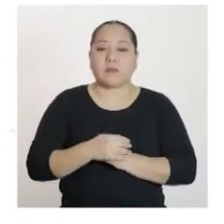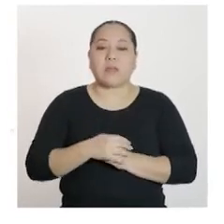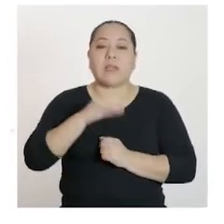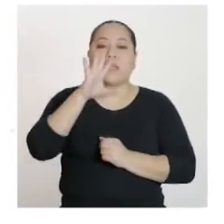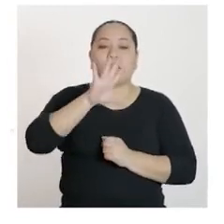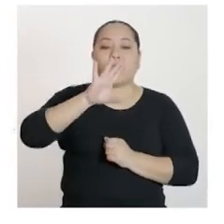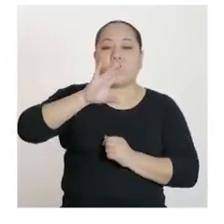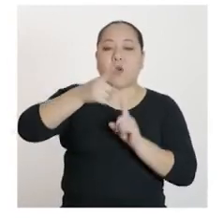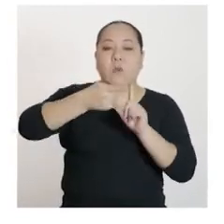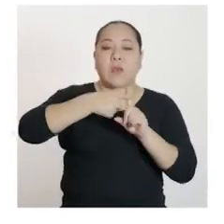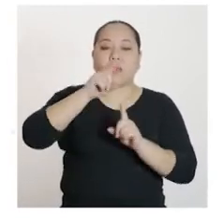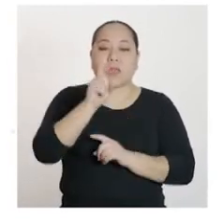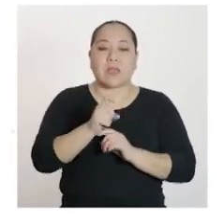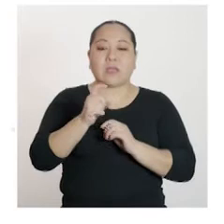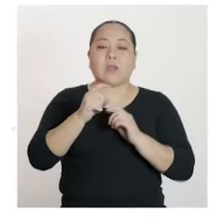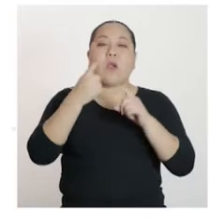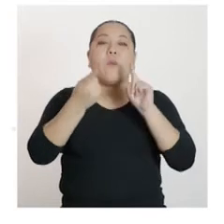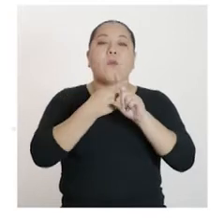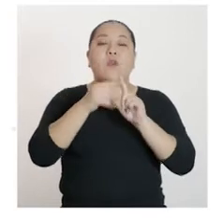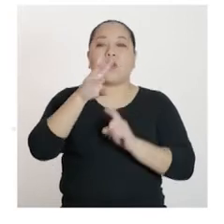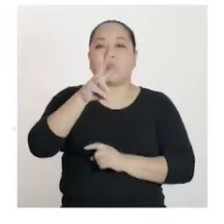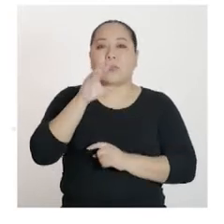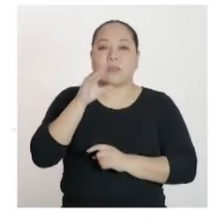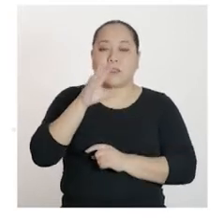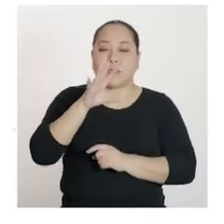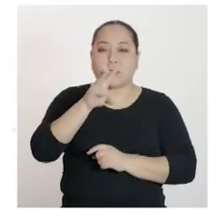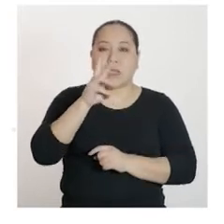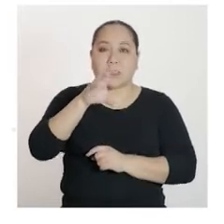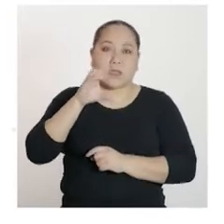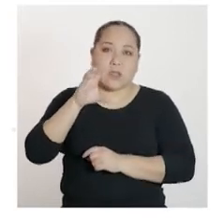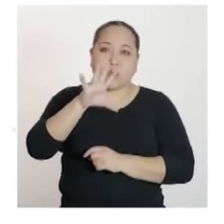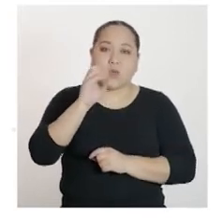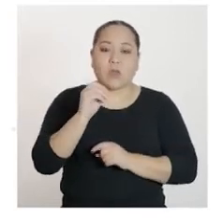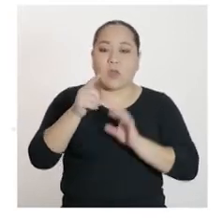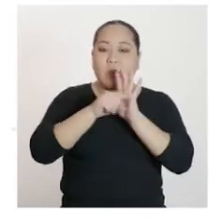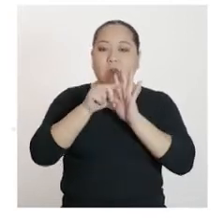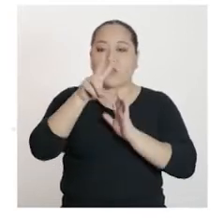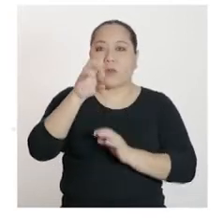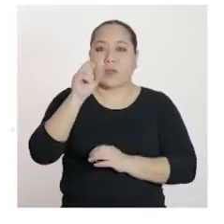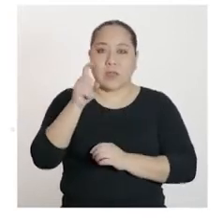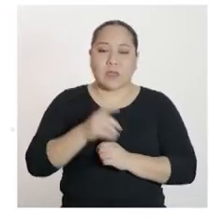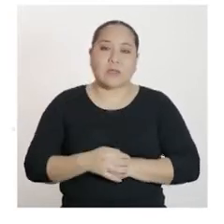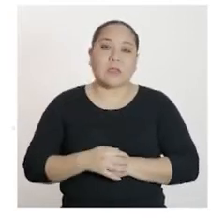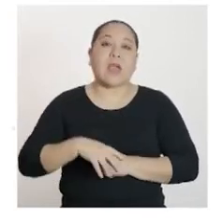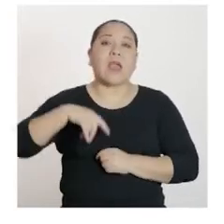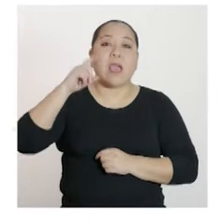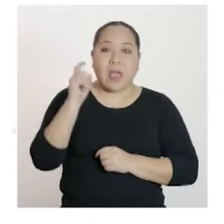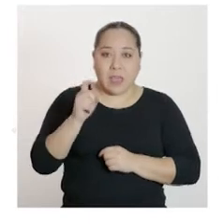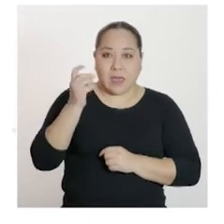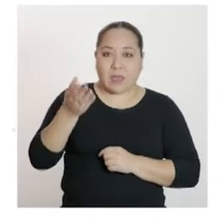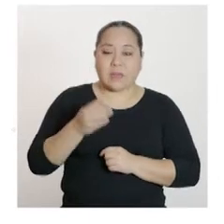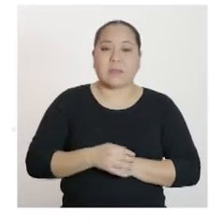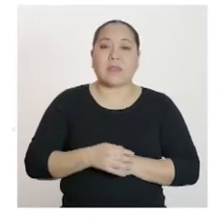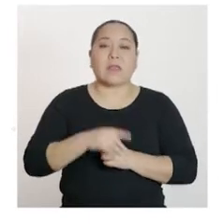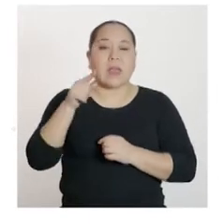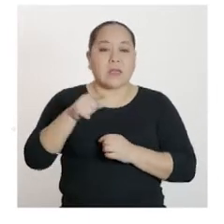5 más x por 650 menos 20 x, donde x, que es la